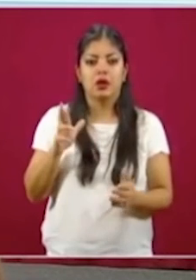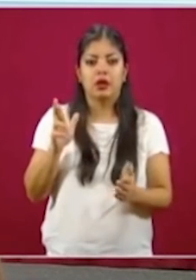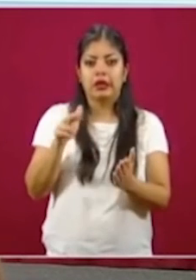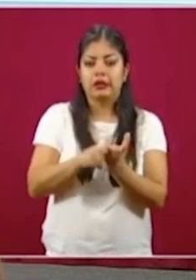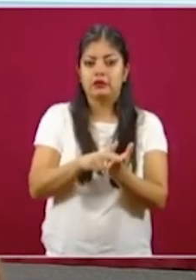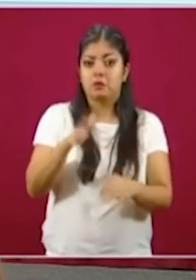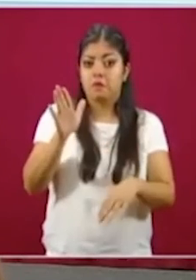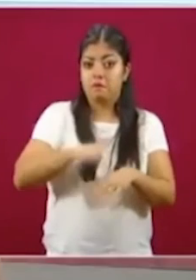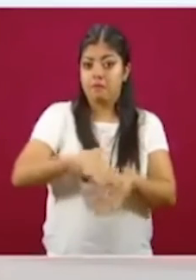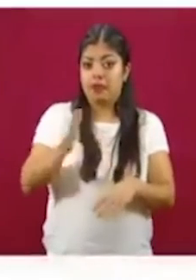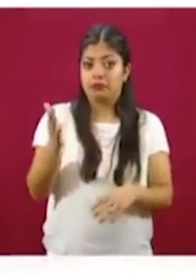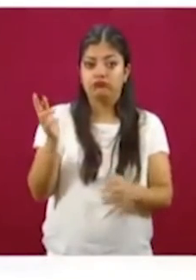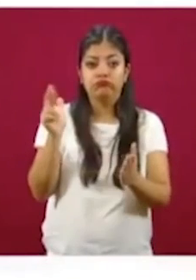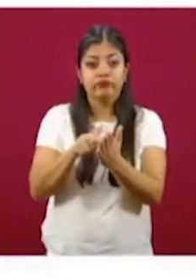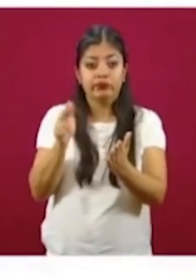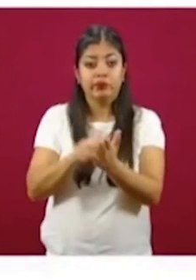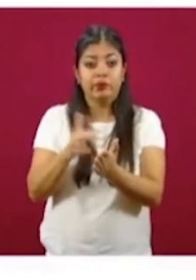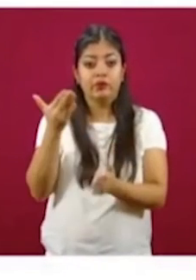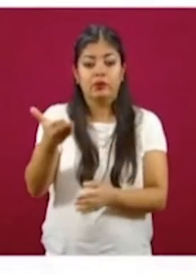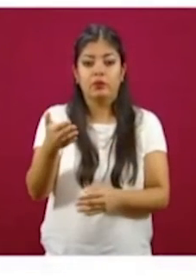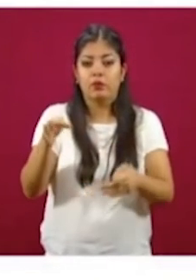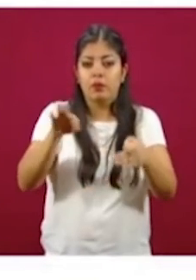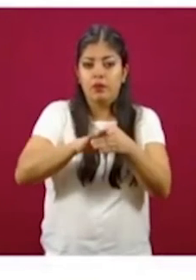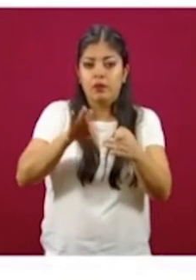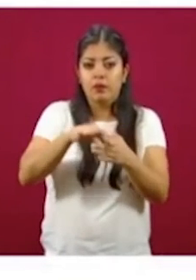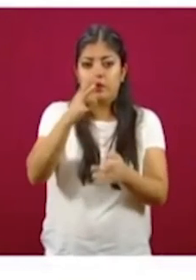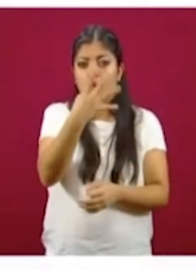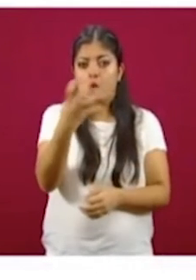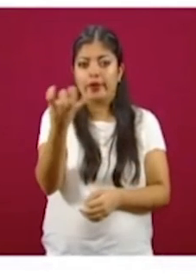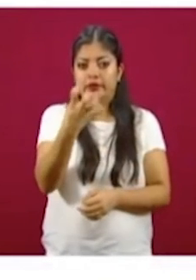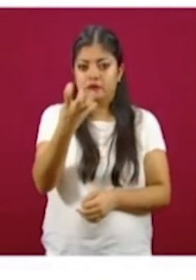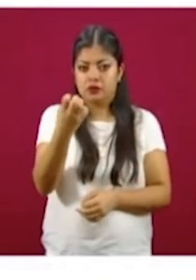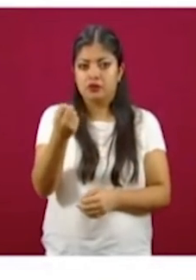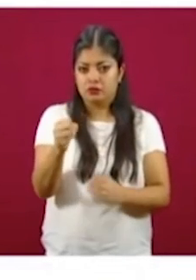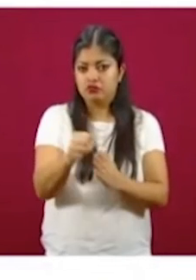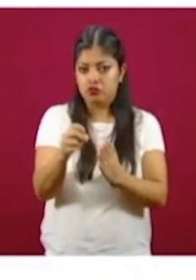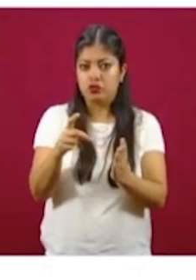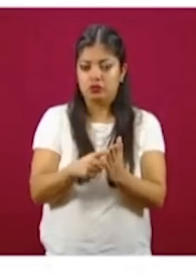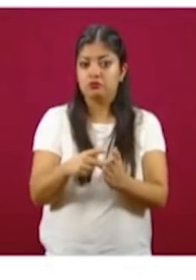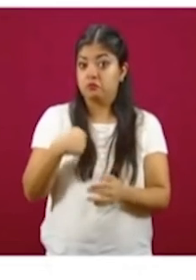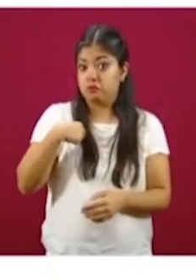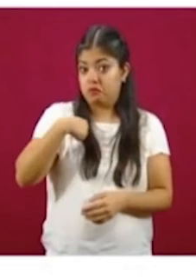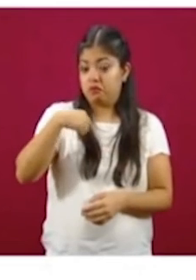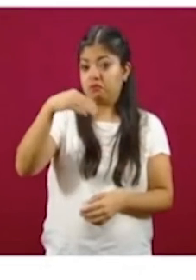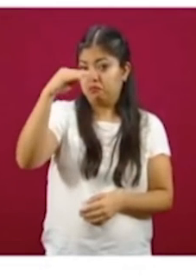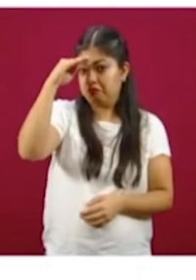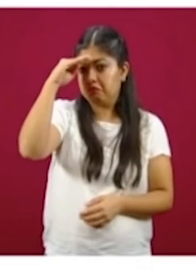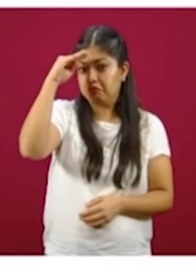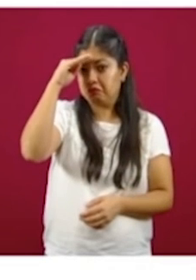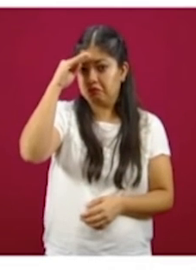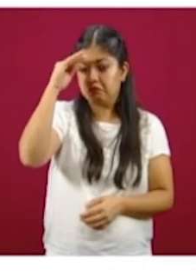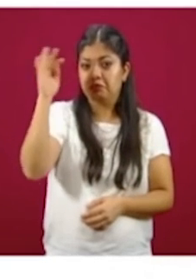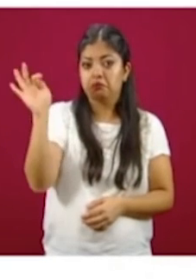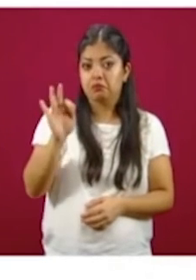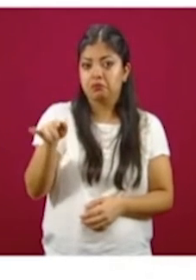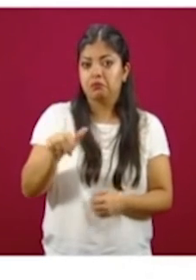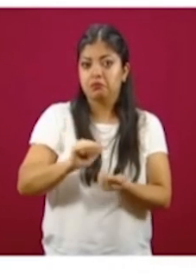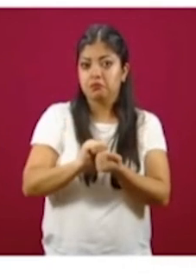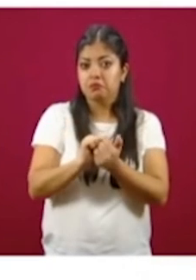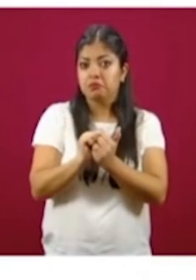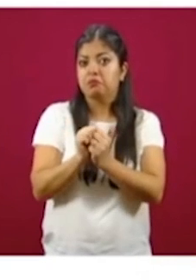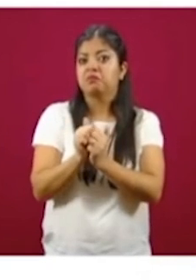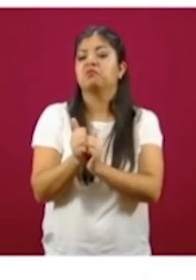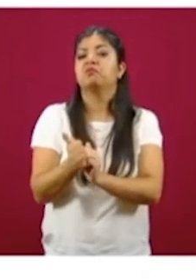grande de solicitudes, fueron cerca de 400. Y creemos que a ese ritmo vamos a llegar